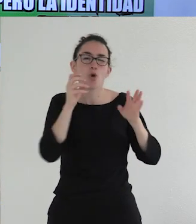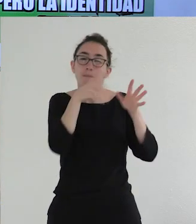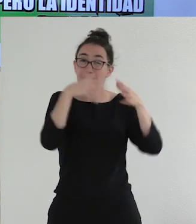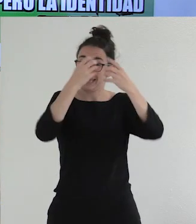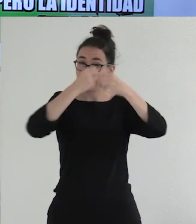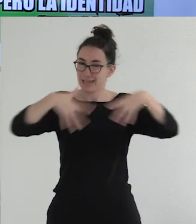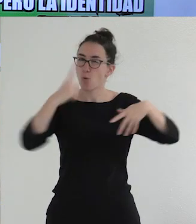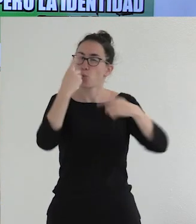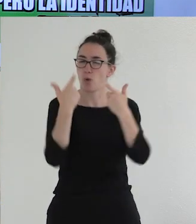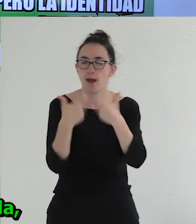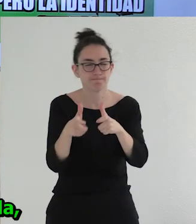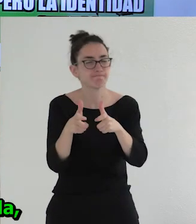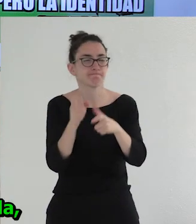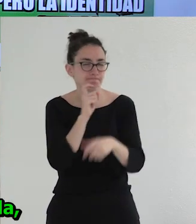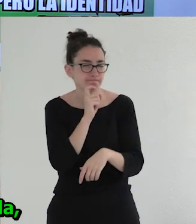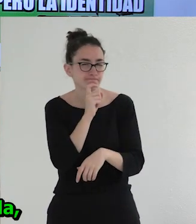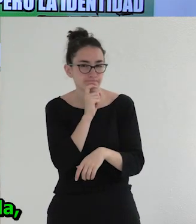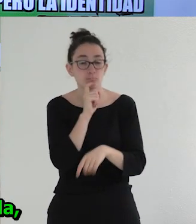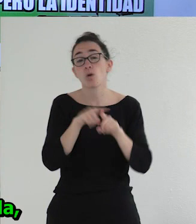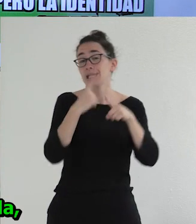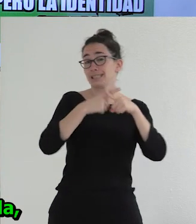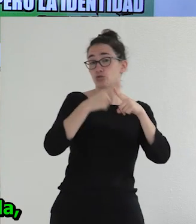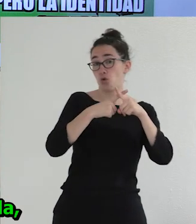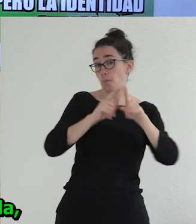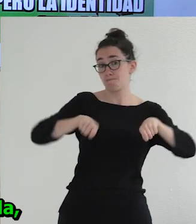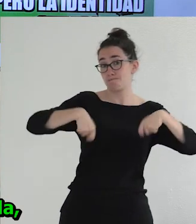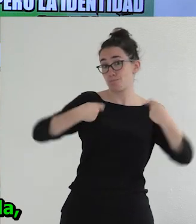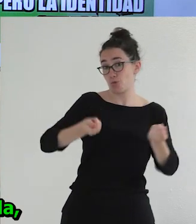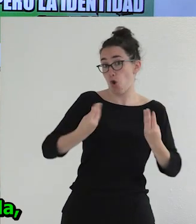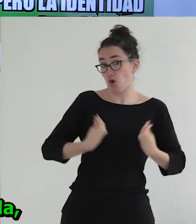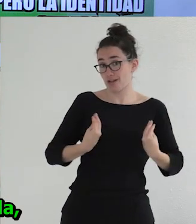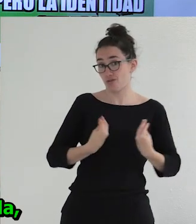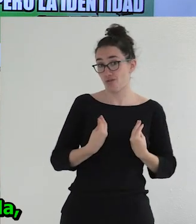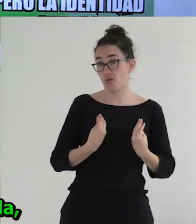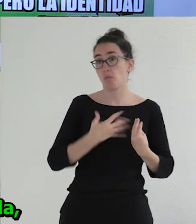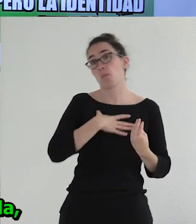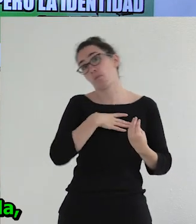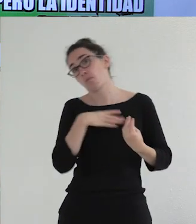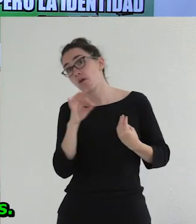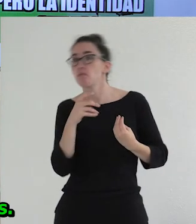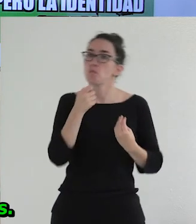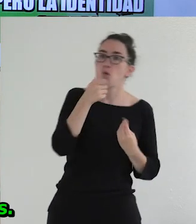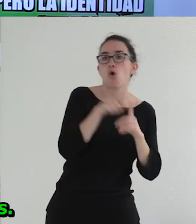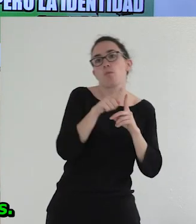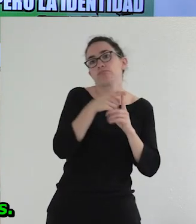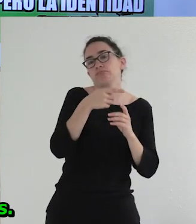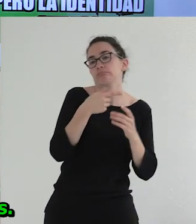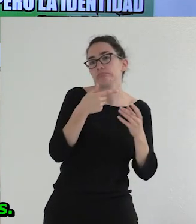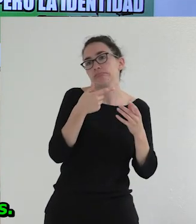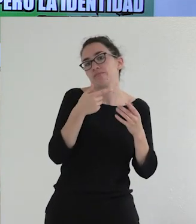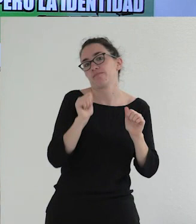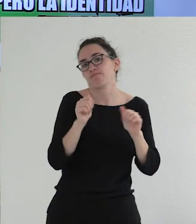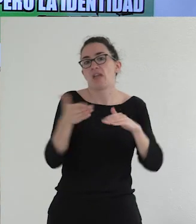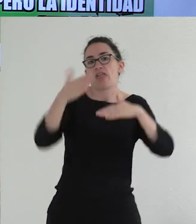una categoría que es particularmente problemática. Así como el sexo biológico, bueno, más o menos, podríamos establecer mediante brocha gorda, pero podríamos establecer